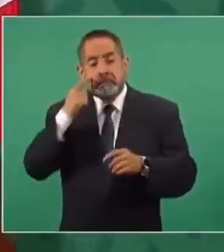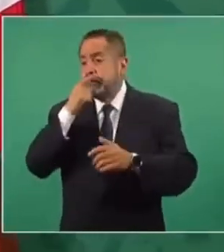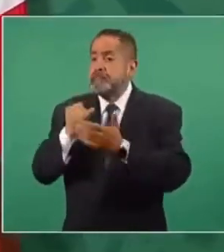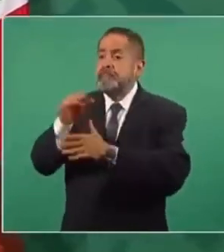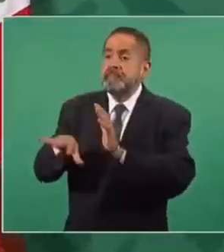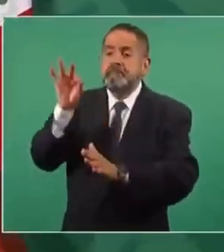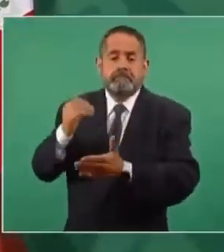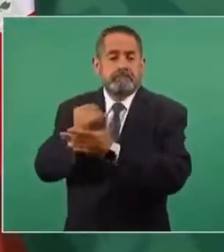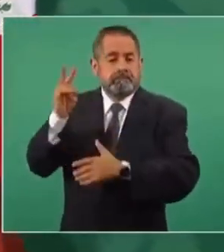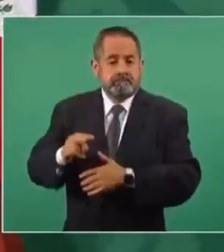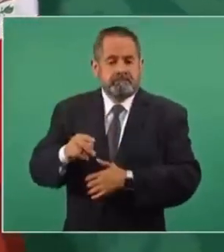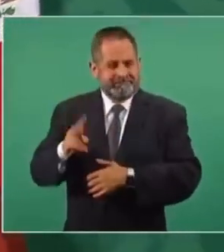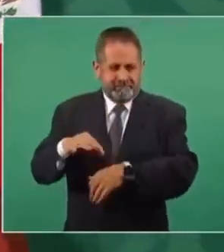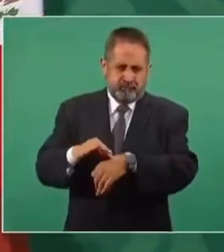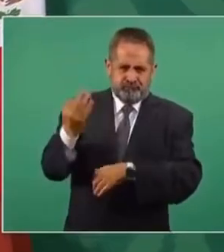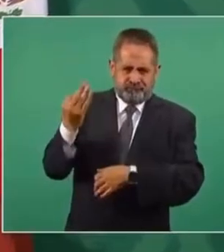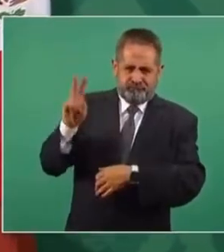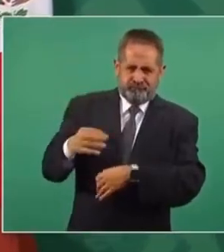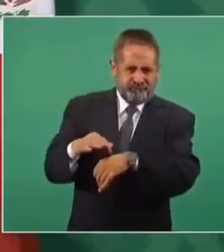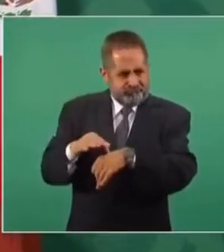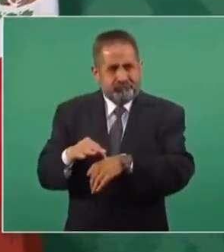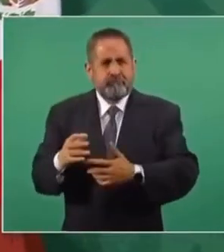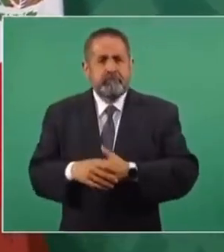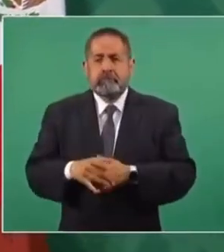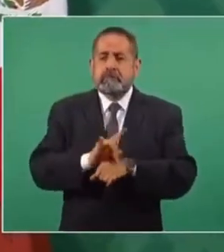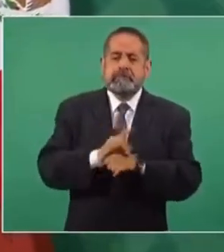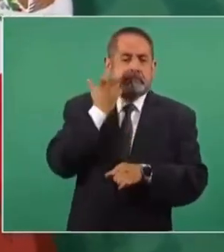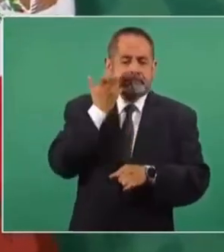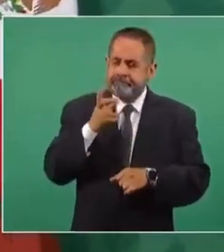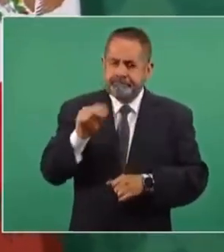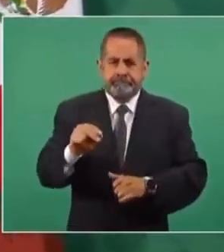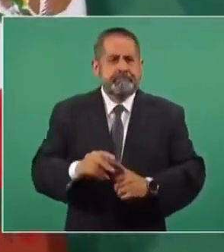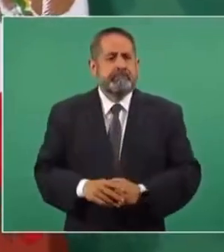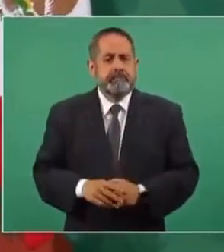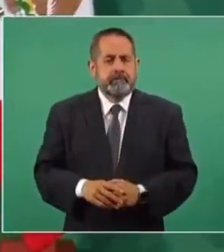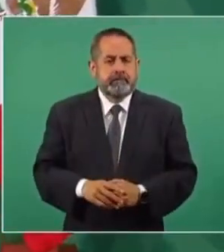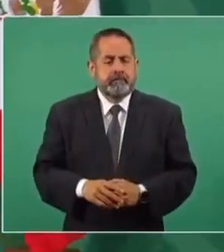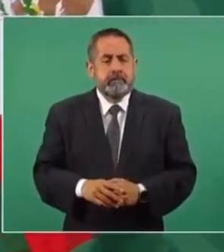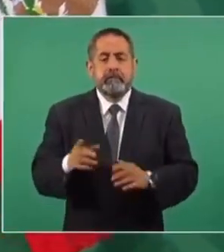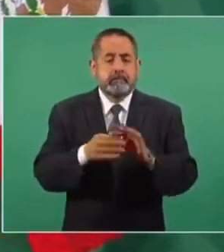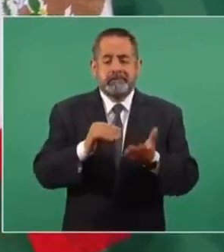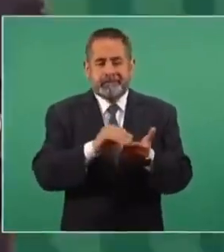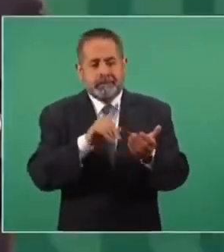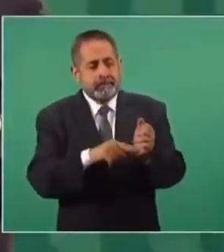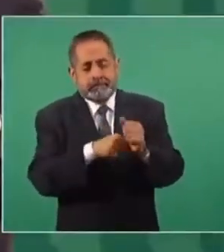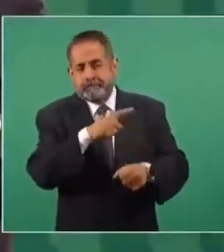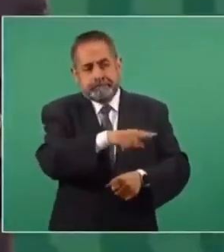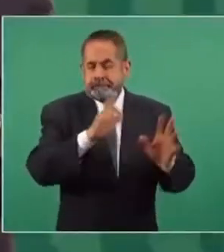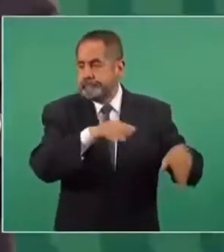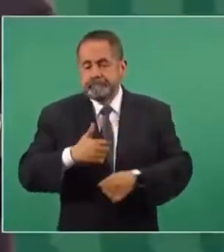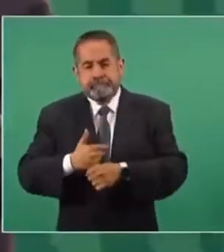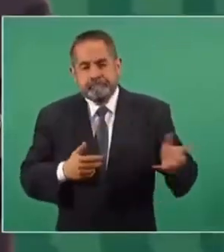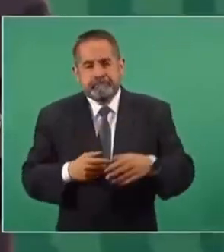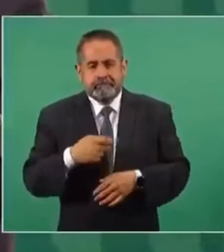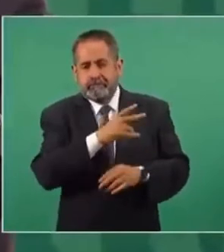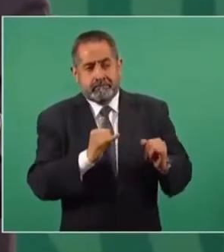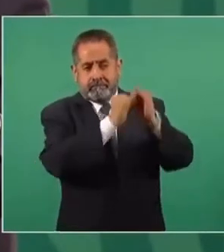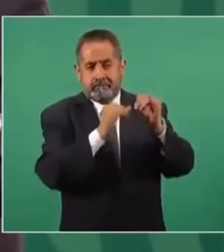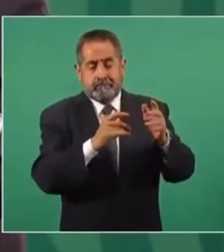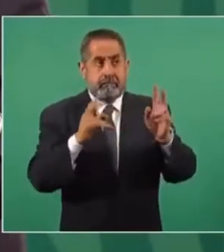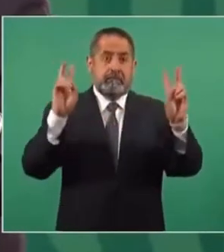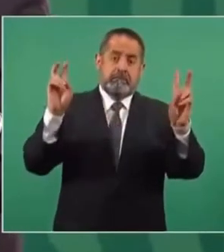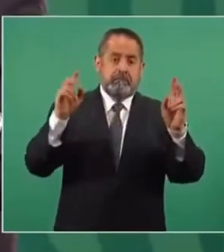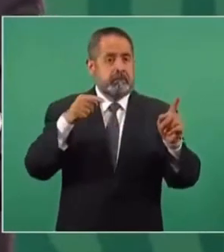Democracia de verdad, real, auténtica, no simulación. No esto que todavía estamos padeciendo, de estos institutos